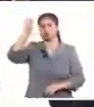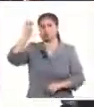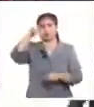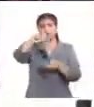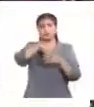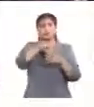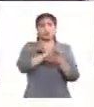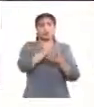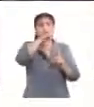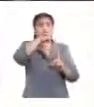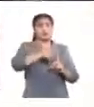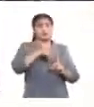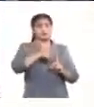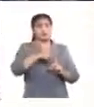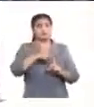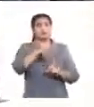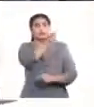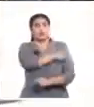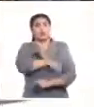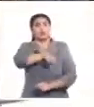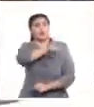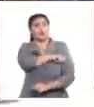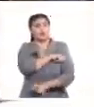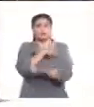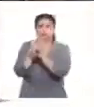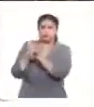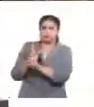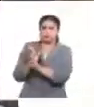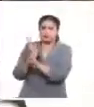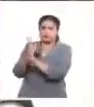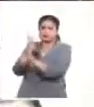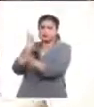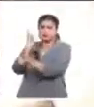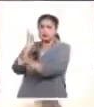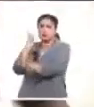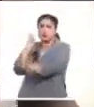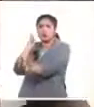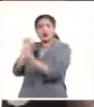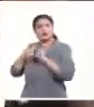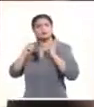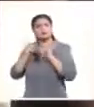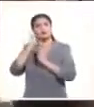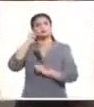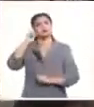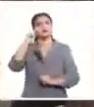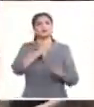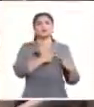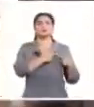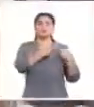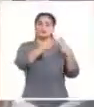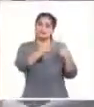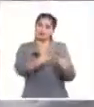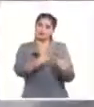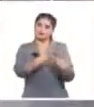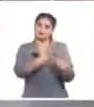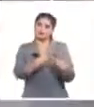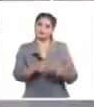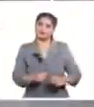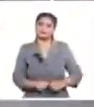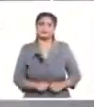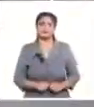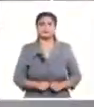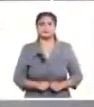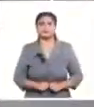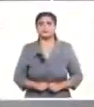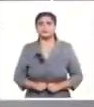donde el pueblo matancero, en nombre de todo el pueblo de Cuba, rinde homenaje. Estamos viendo las imágenes en